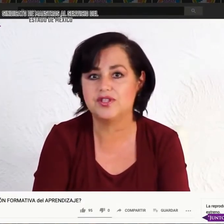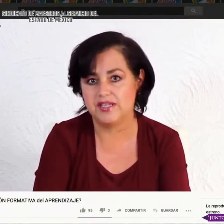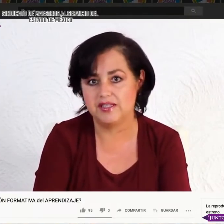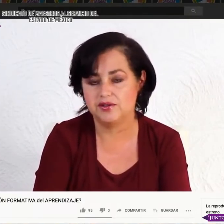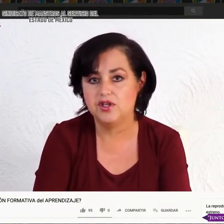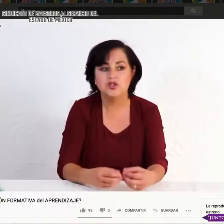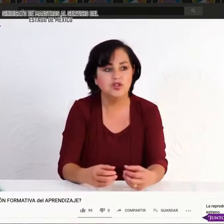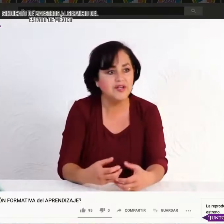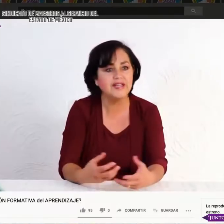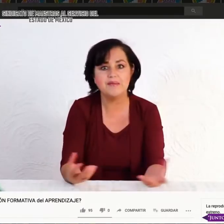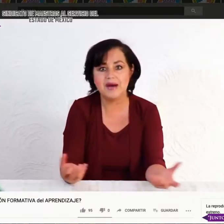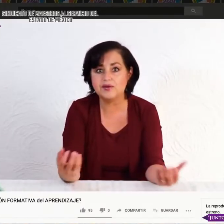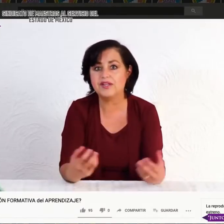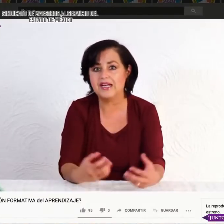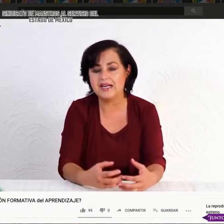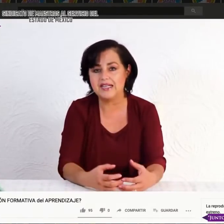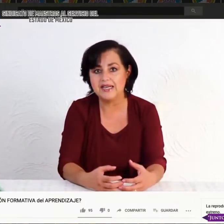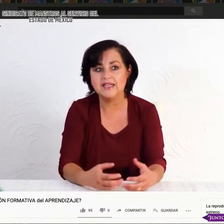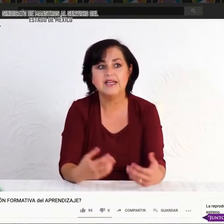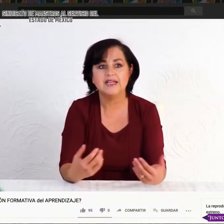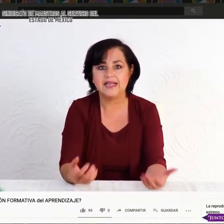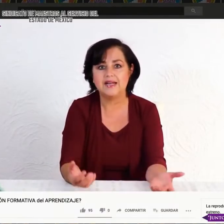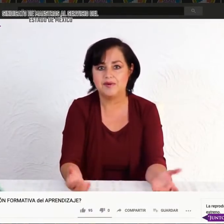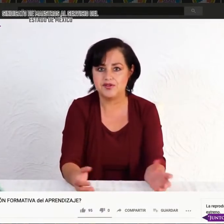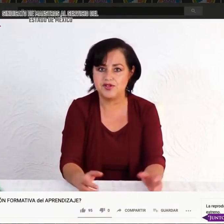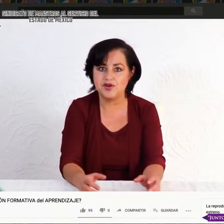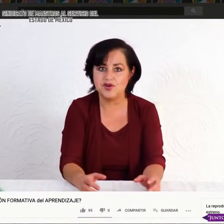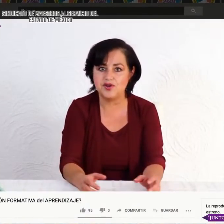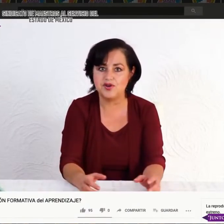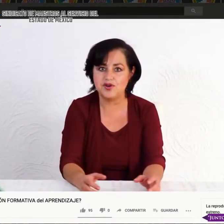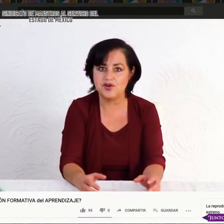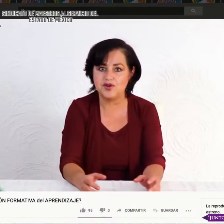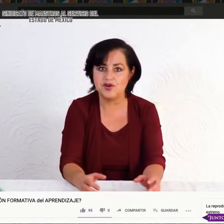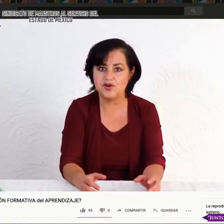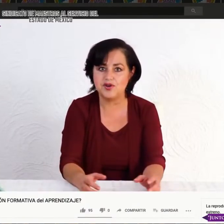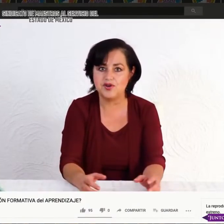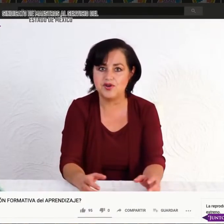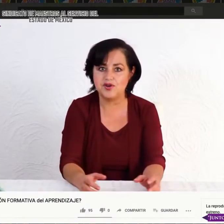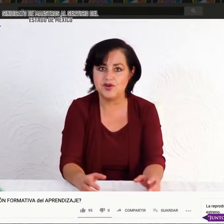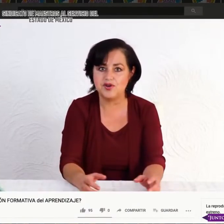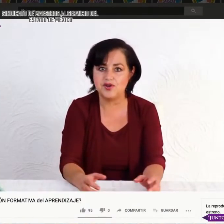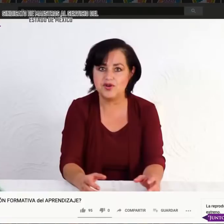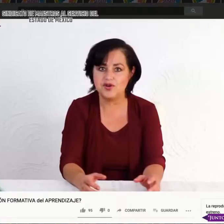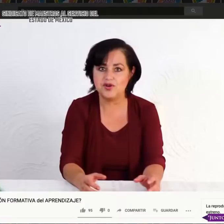pueden seguir sucediendo. No en el marco de legalidad que la evaluación debe de tener.